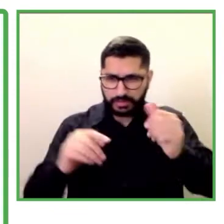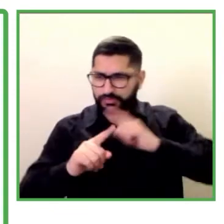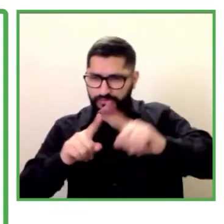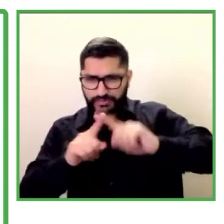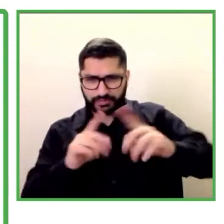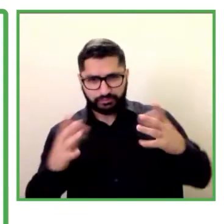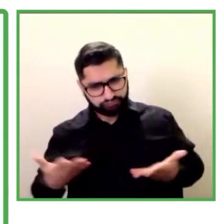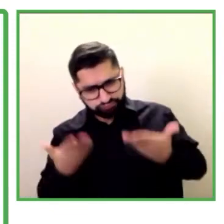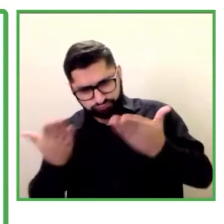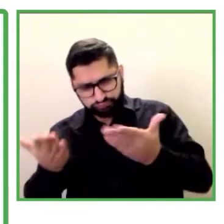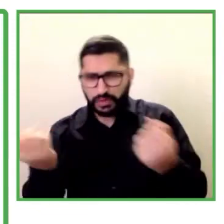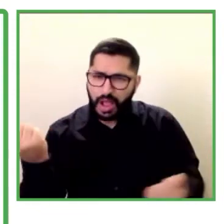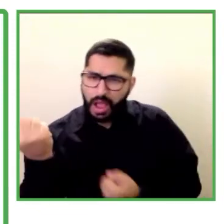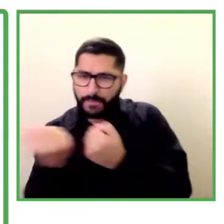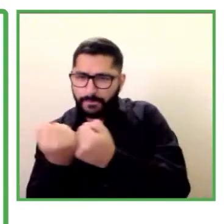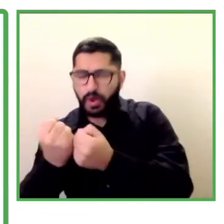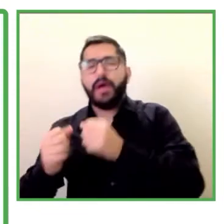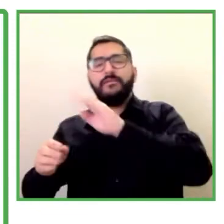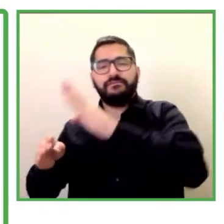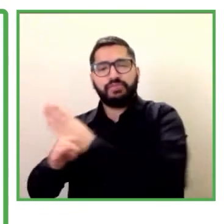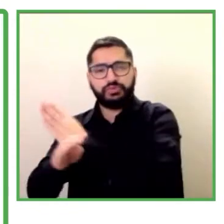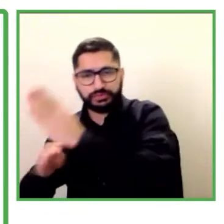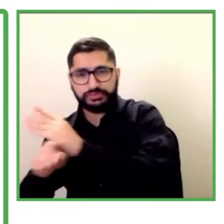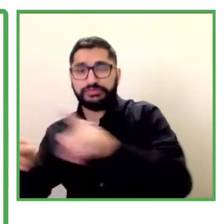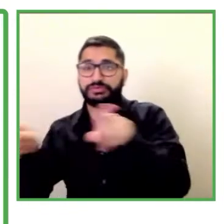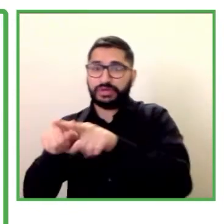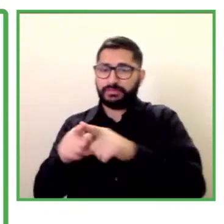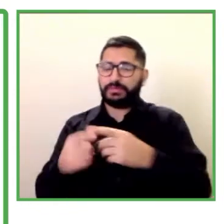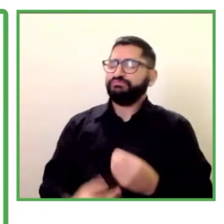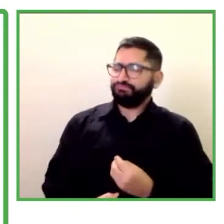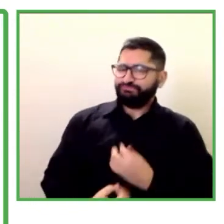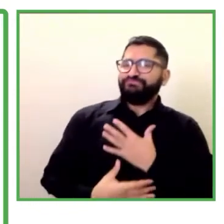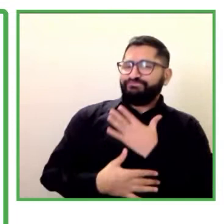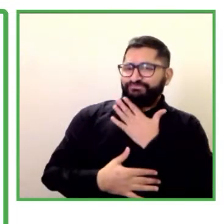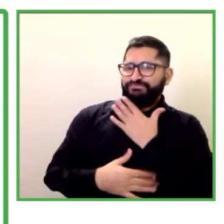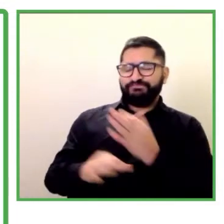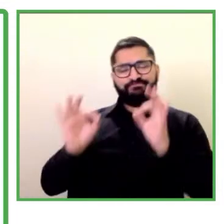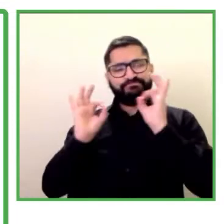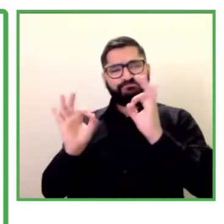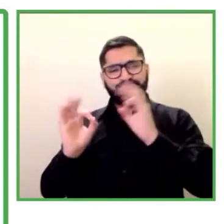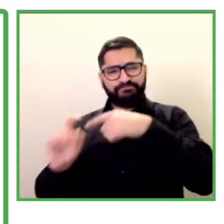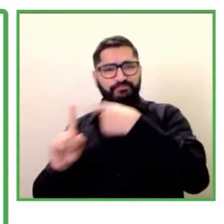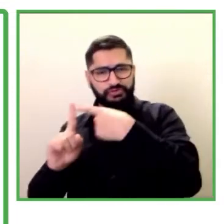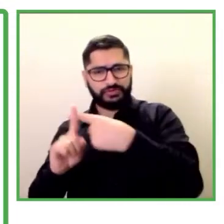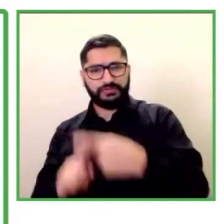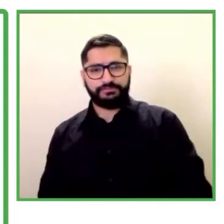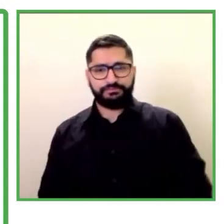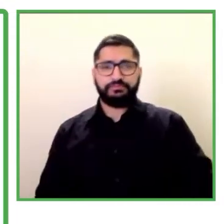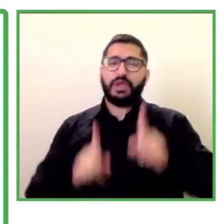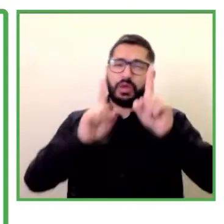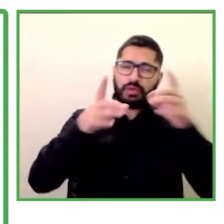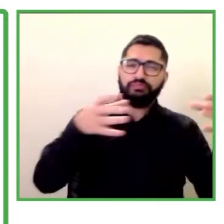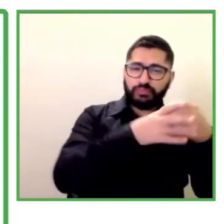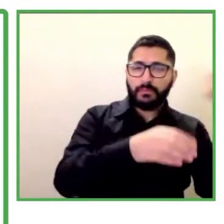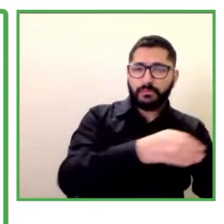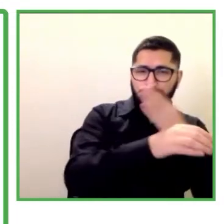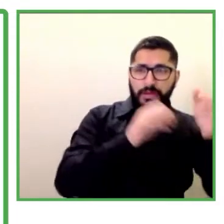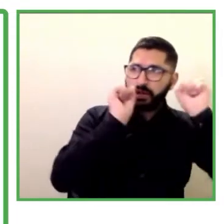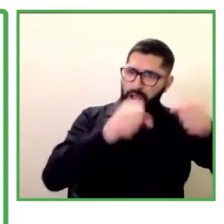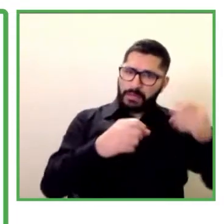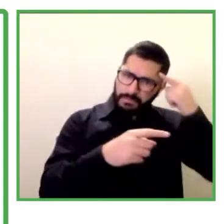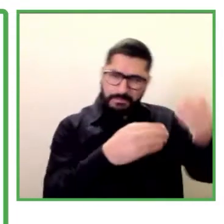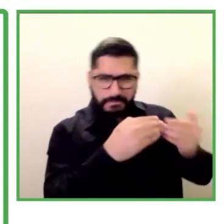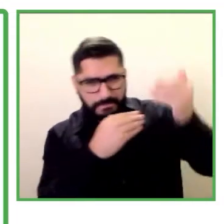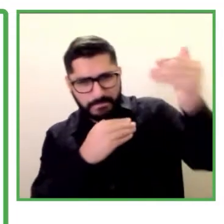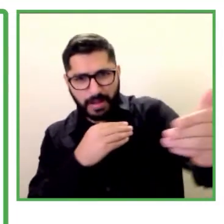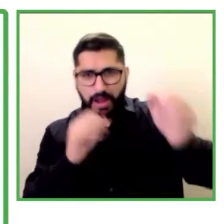y poder y sentirse también validadas por aquellas que ya vamos un poquito adelante y por último tomamos lo aprendido lo aplicamos dentro de nuestras realidades